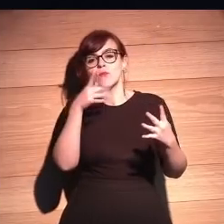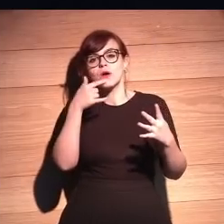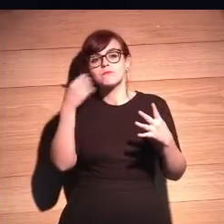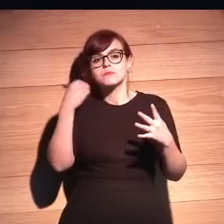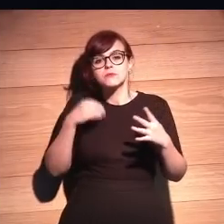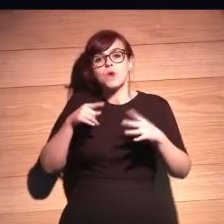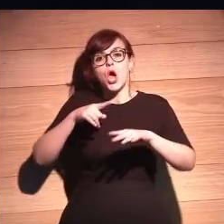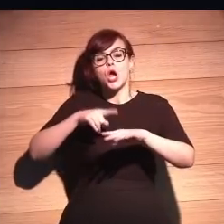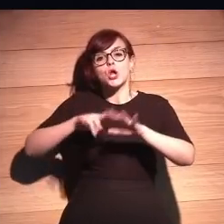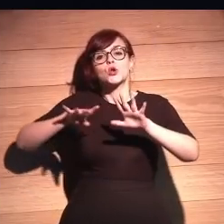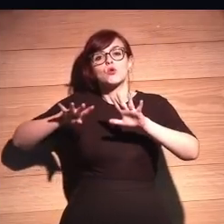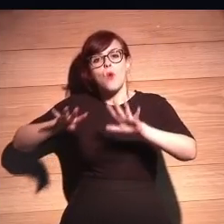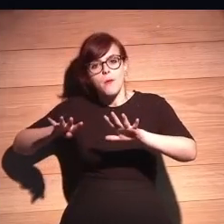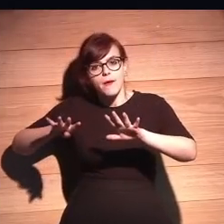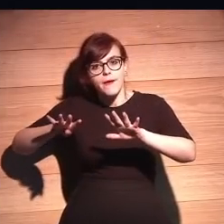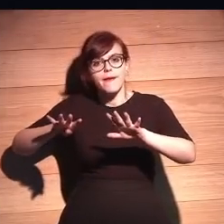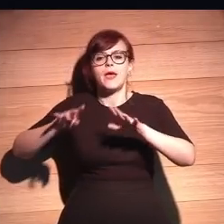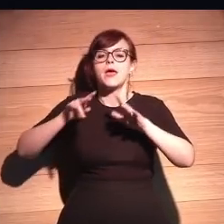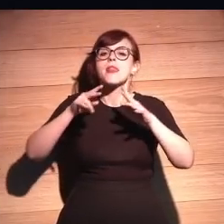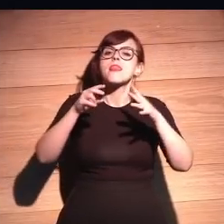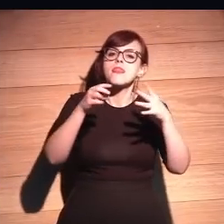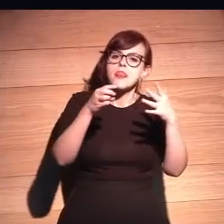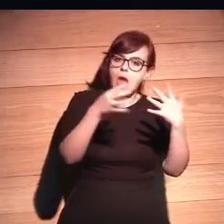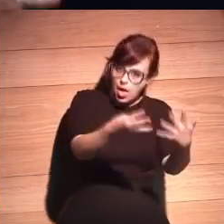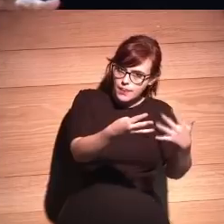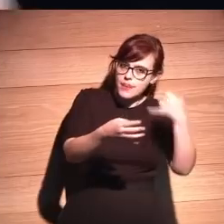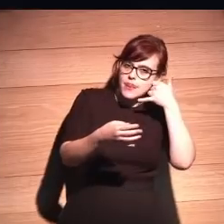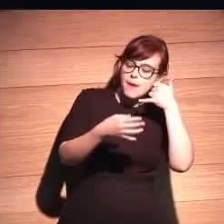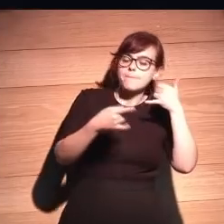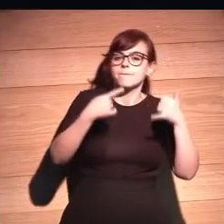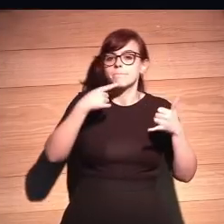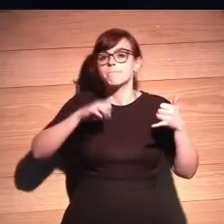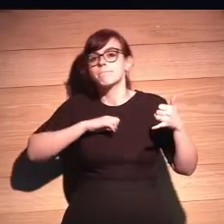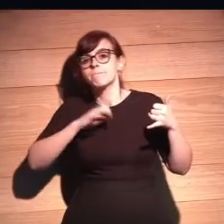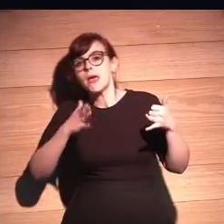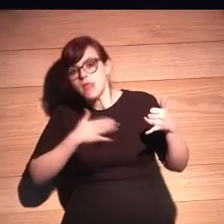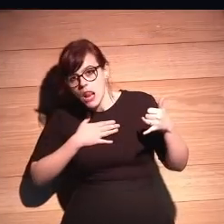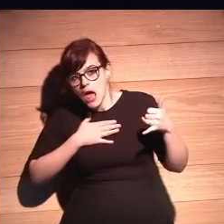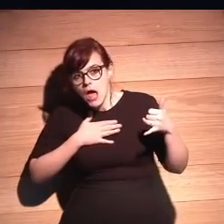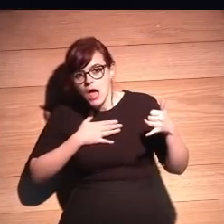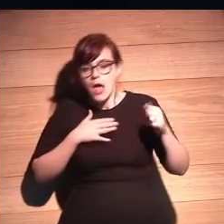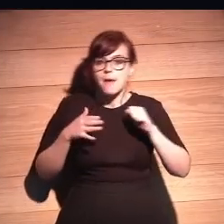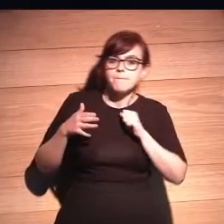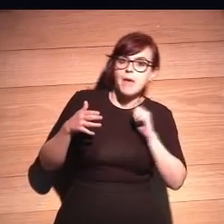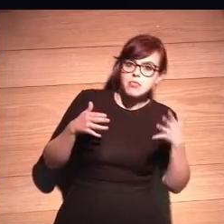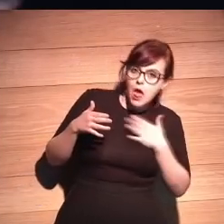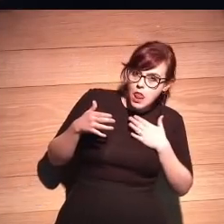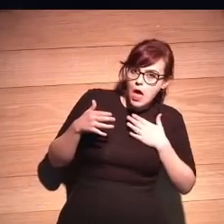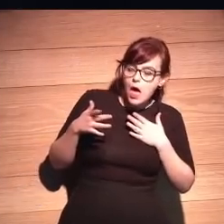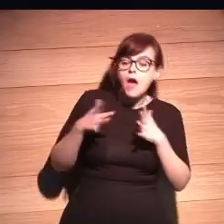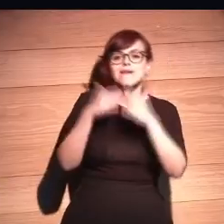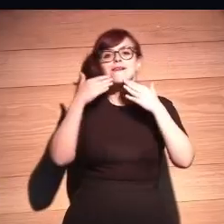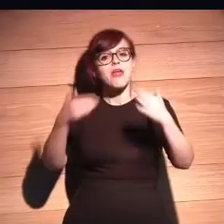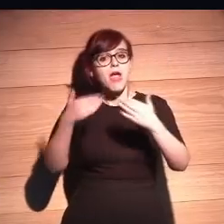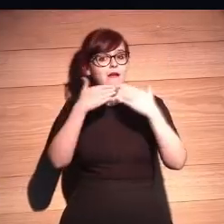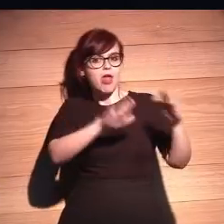nueve de la noche, y la China, nine. Y dice, mañana, y la China, mañana. Dice, thank you. Y la otra, thank you.